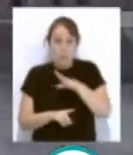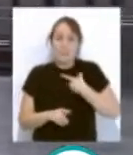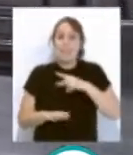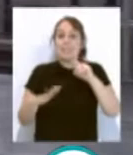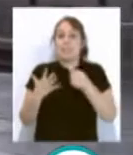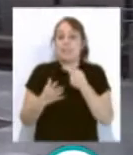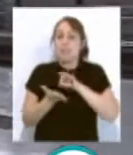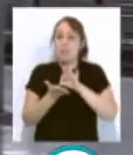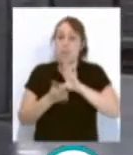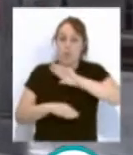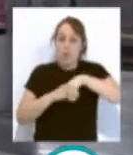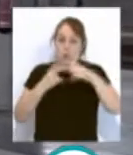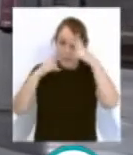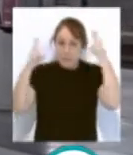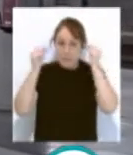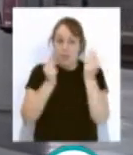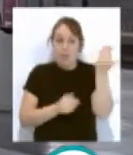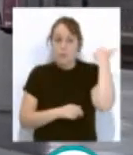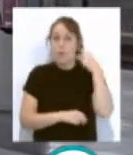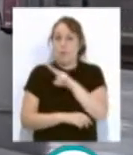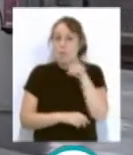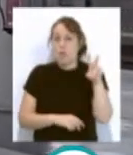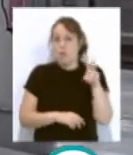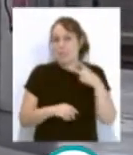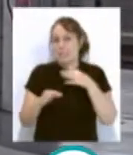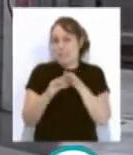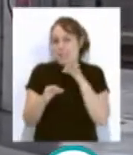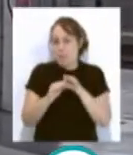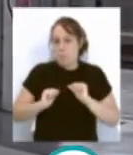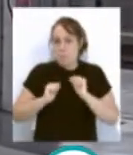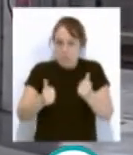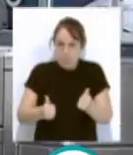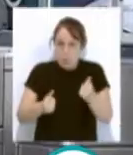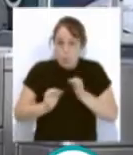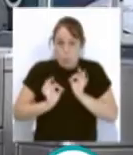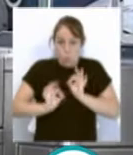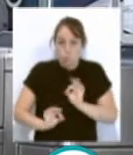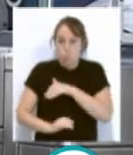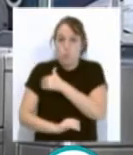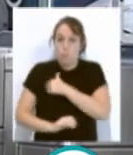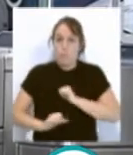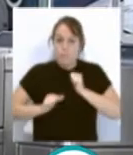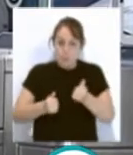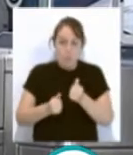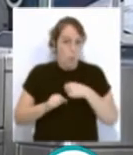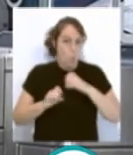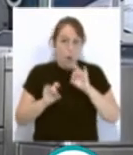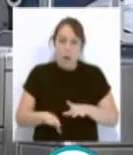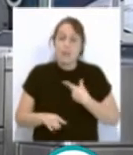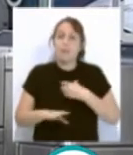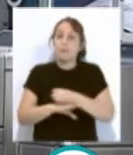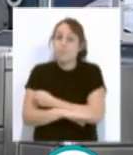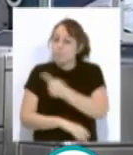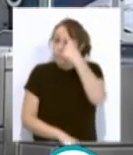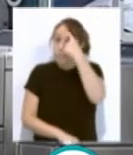aletas Universidad, que se incorporaron el pasado 22 de septiembre coincidiendo con el inicio de las clases. Desde Renfe se ha